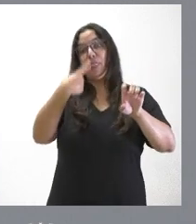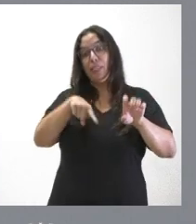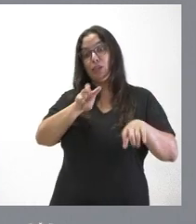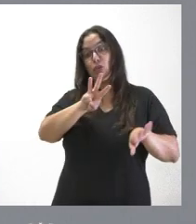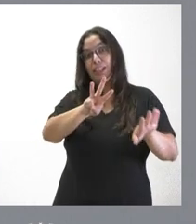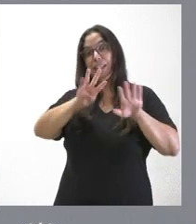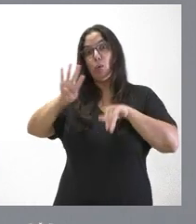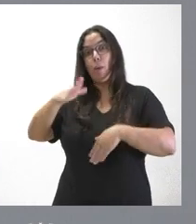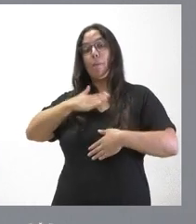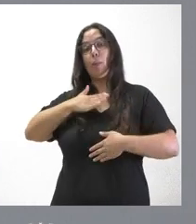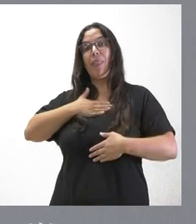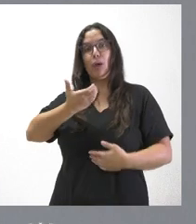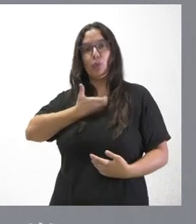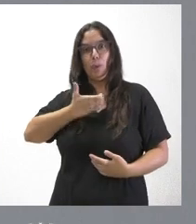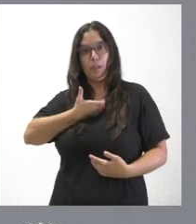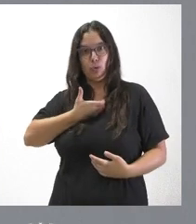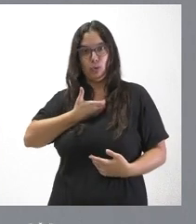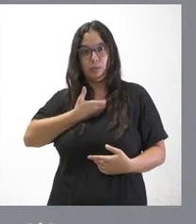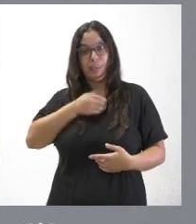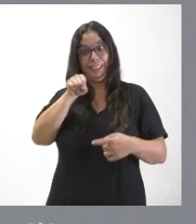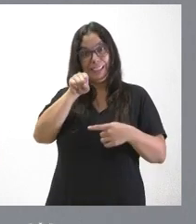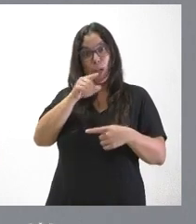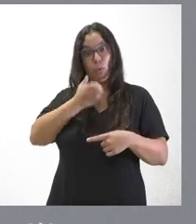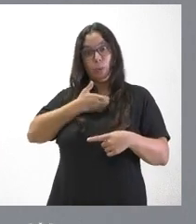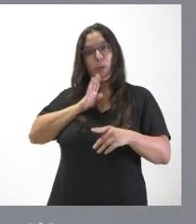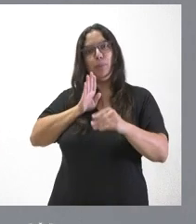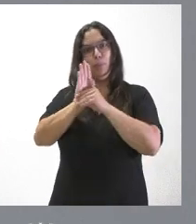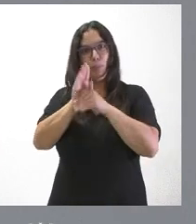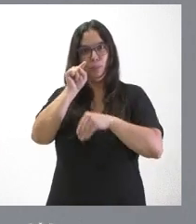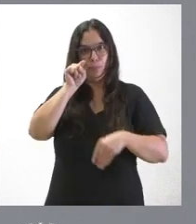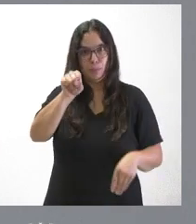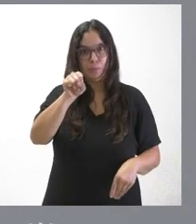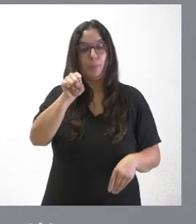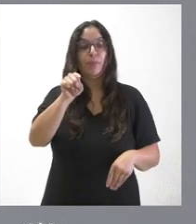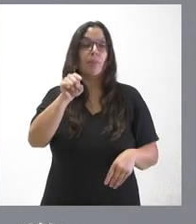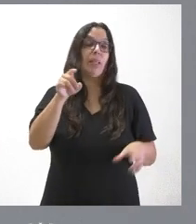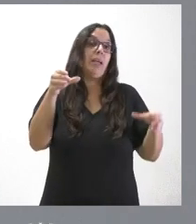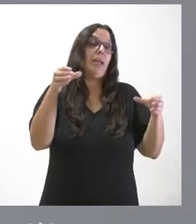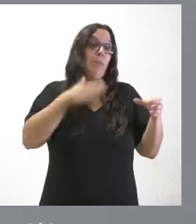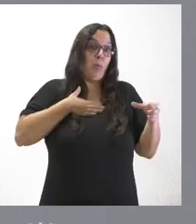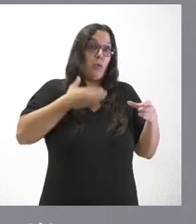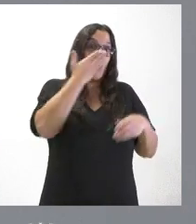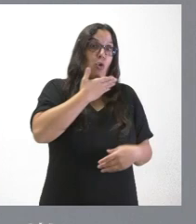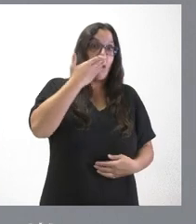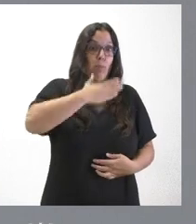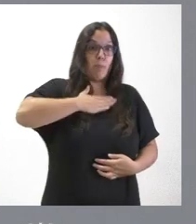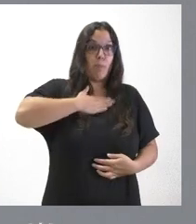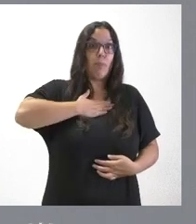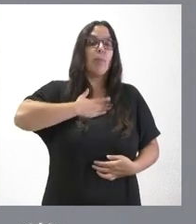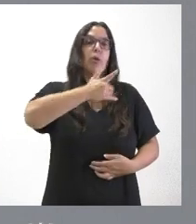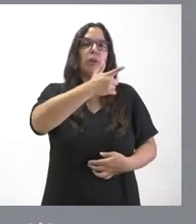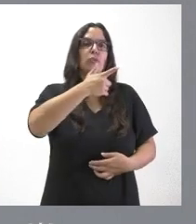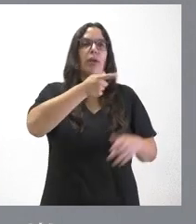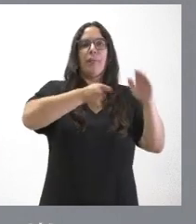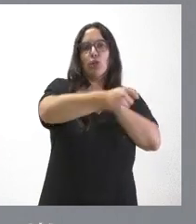locales. La gestión de los centros de la Junta de Castilla y León es la que lleva aparejado inversiones